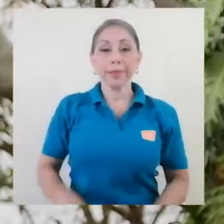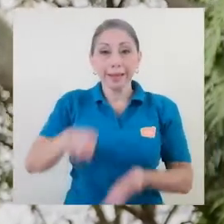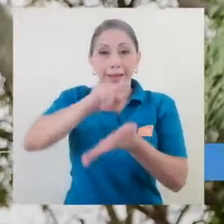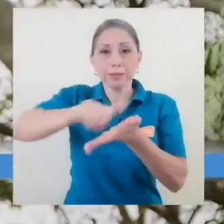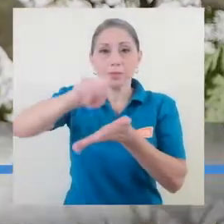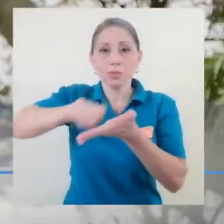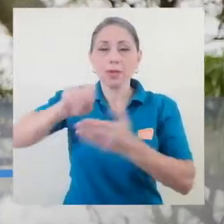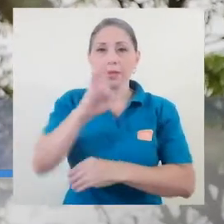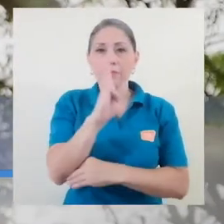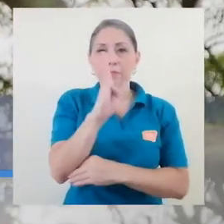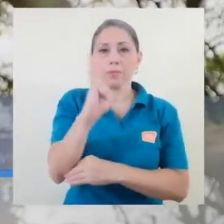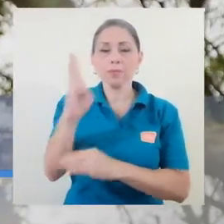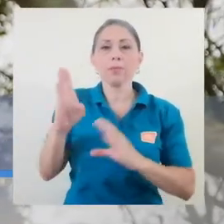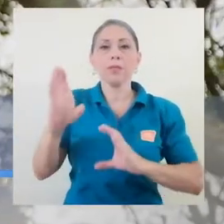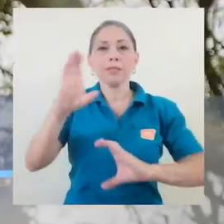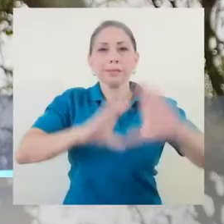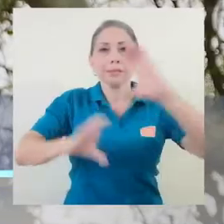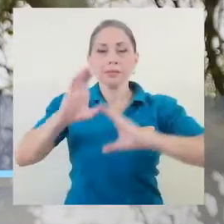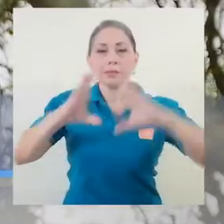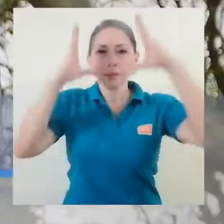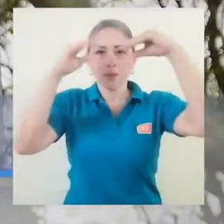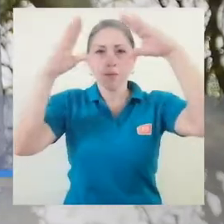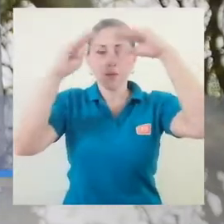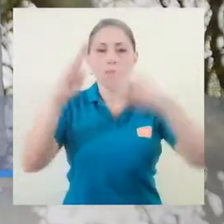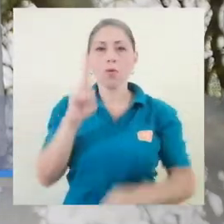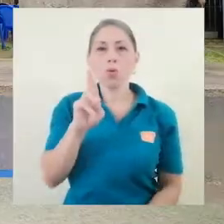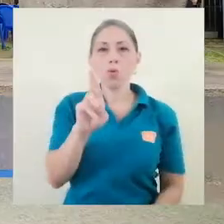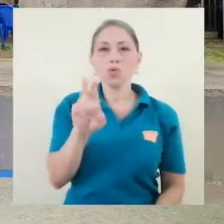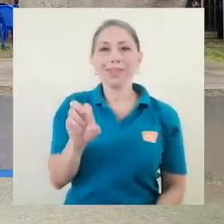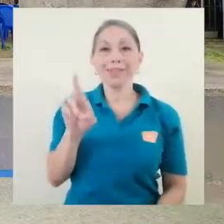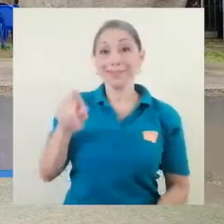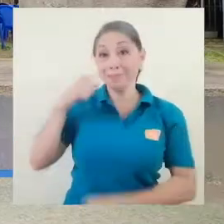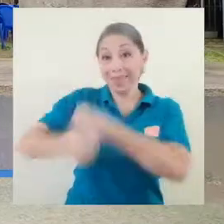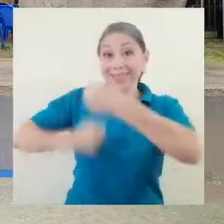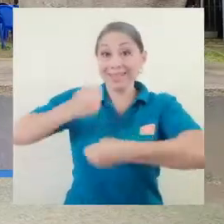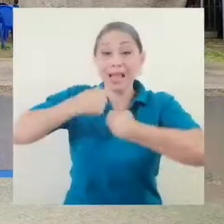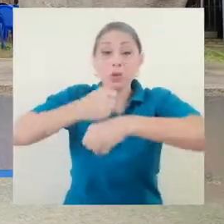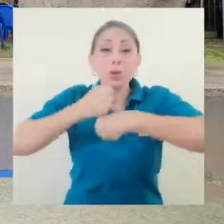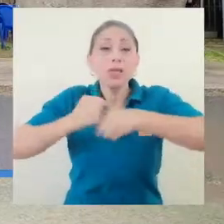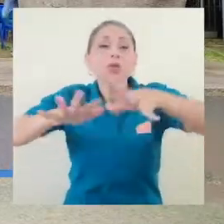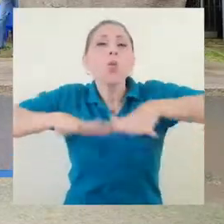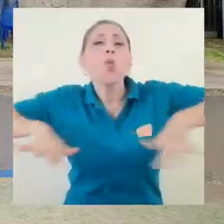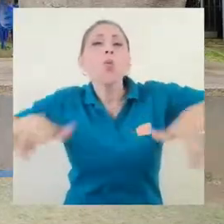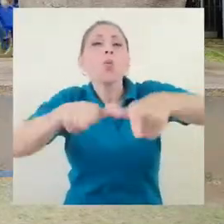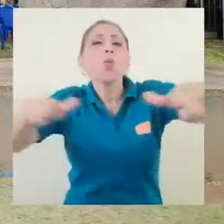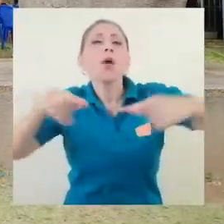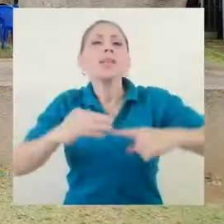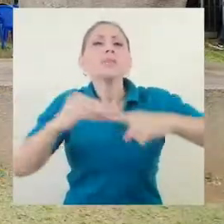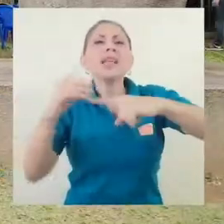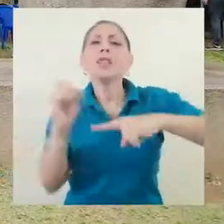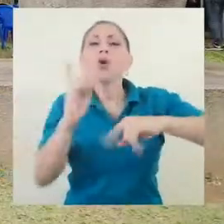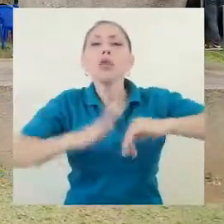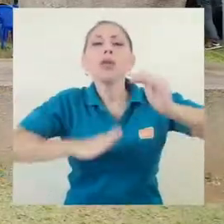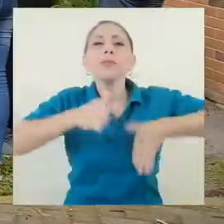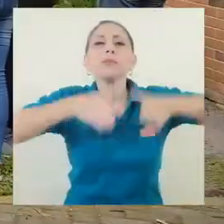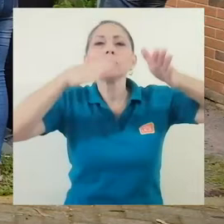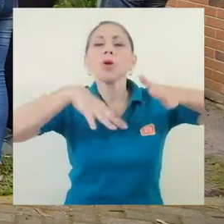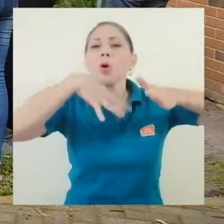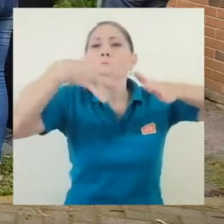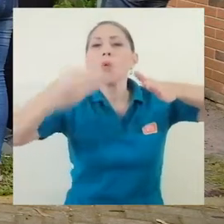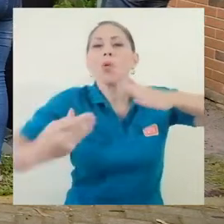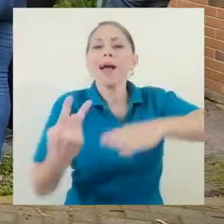La Escuela de Bibliotecología y Ciencias de la Información de la UCR creó este año un espacio especial en sus jardines exteriores,